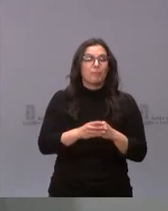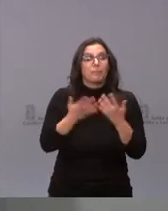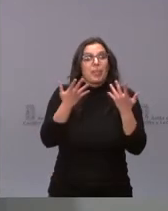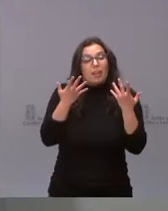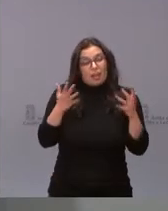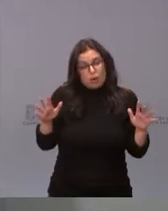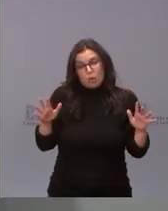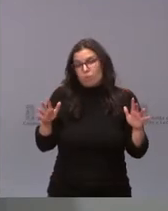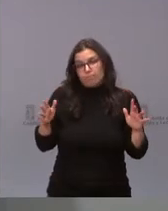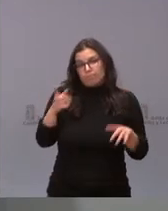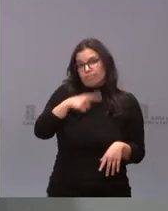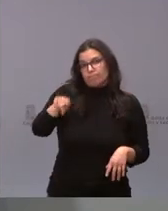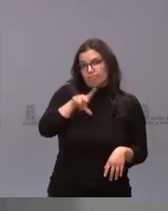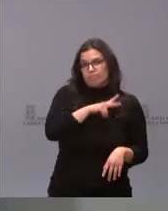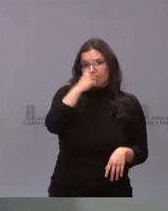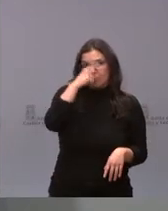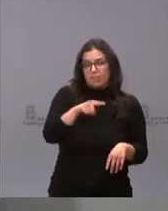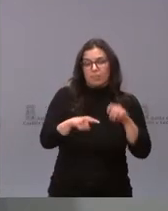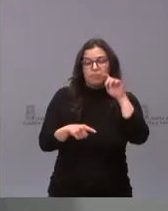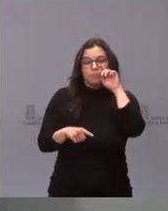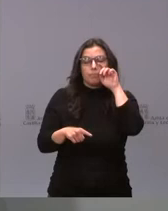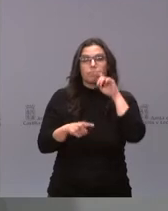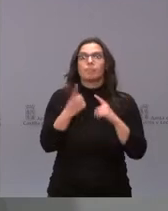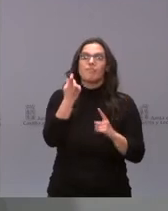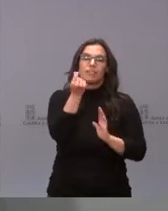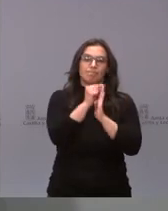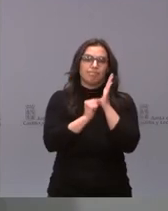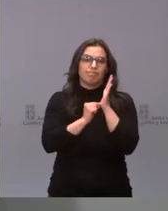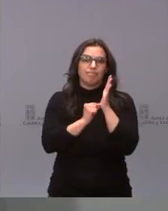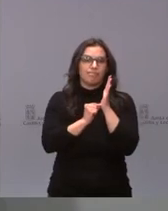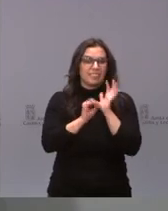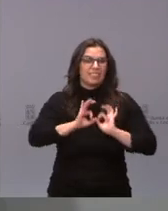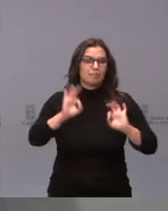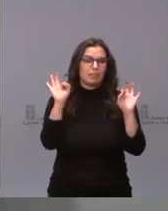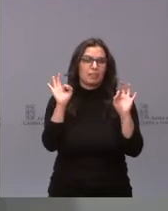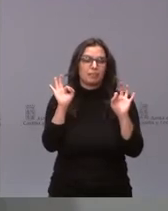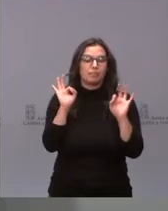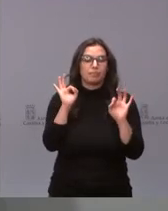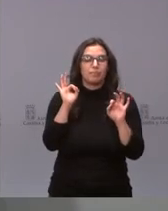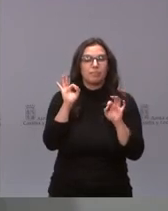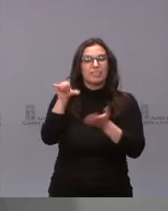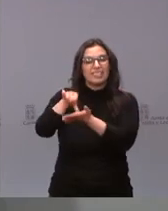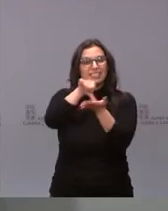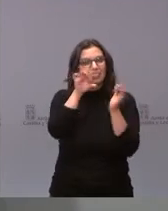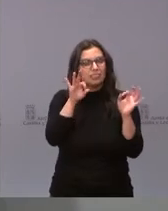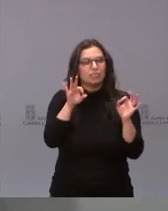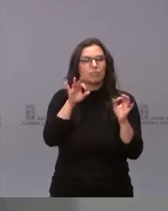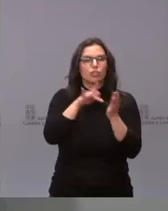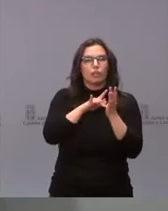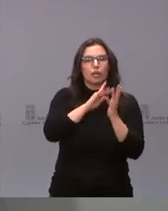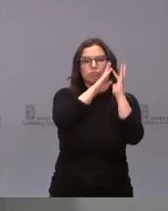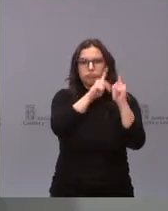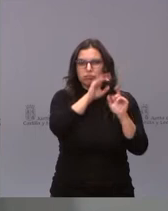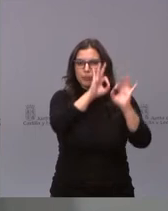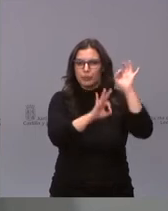todos ustedes saben, hay medidas excepcionales para aquellos municipios que tienen una incidencia de más de